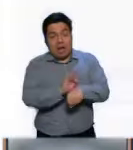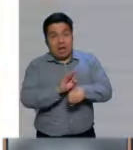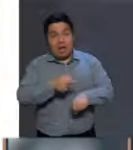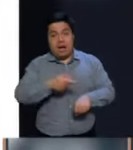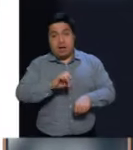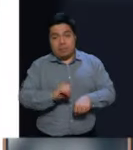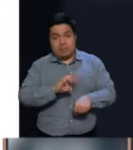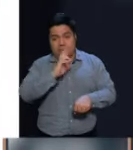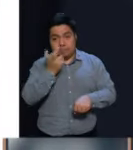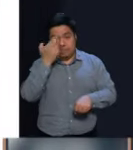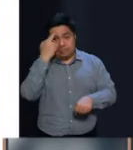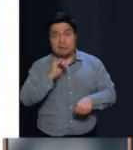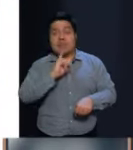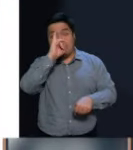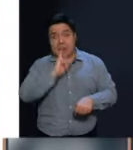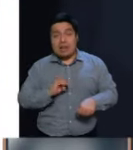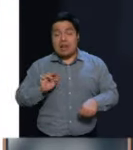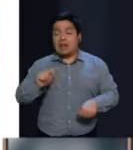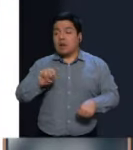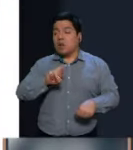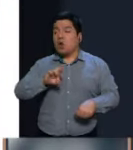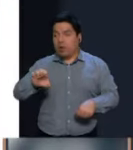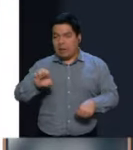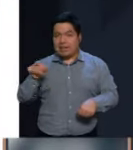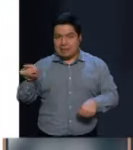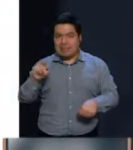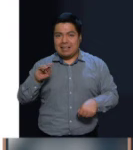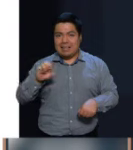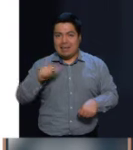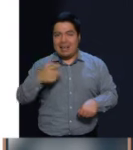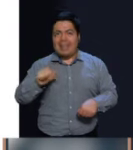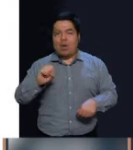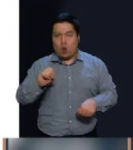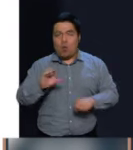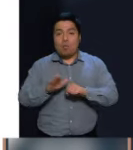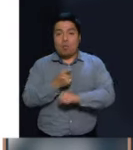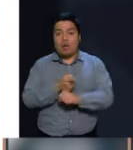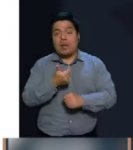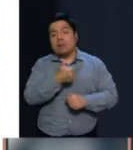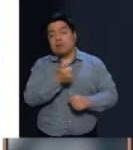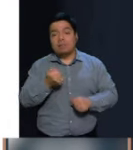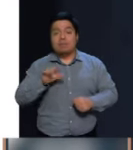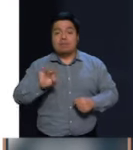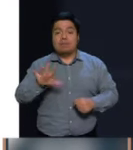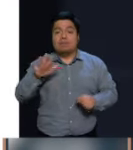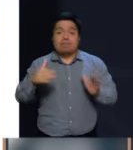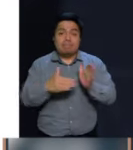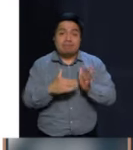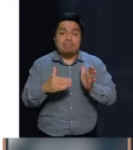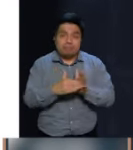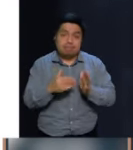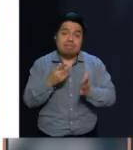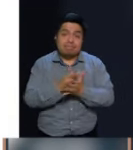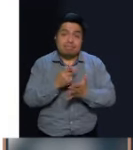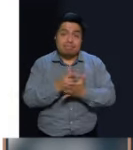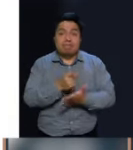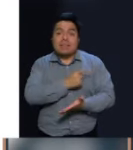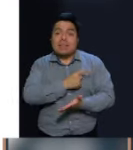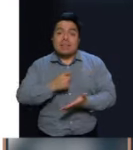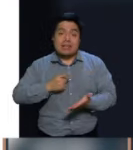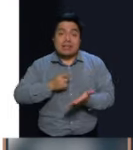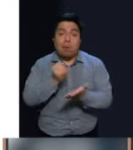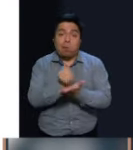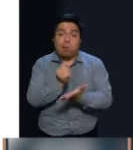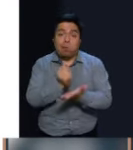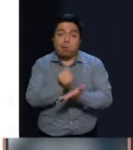concedió al jefe de Alatorre, Ricardo Salinas Pliego, para evitar el pago de 645 millones de pesos que debe precisamente en